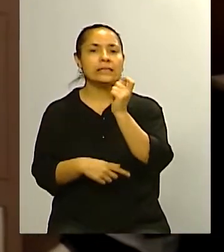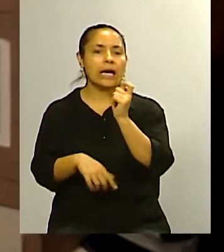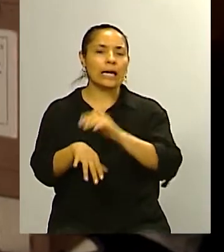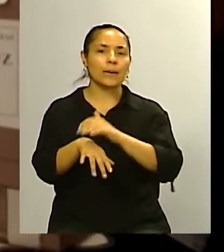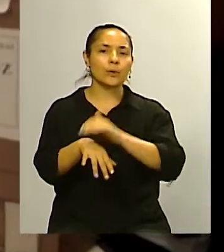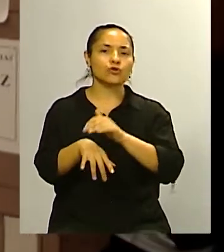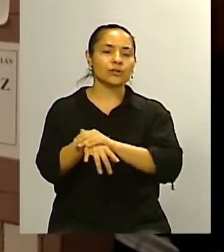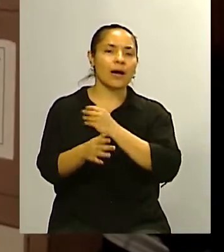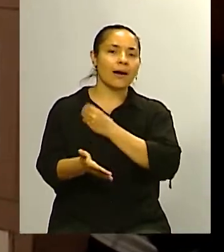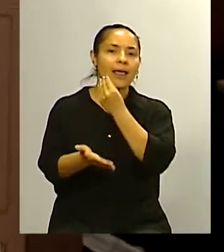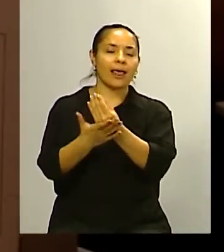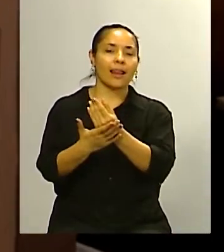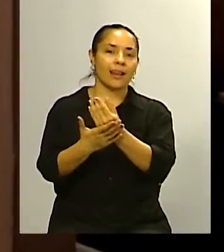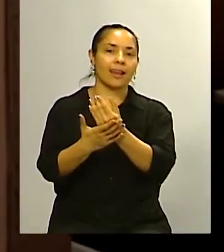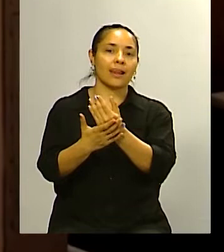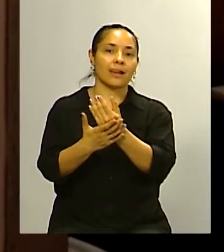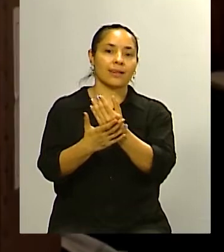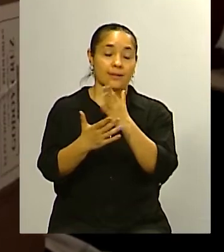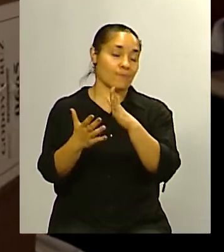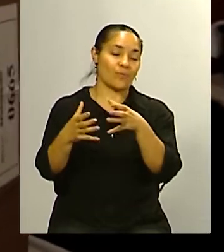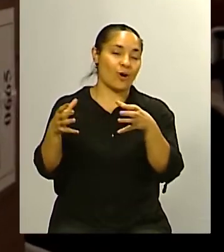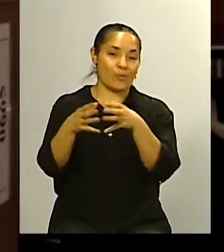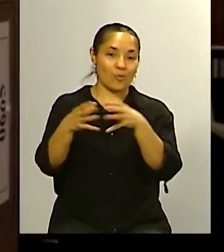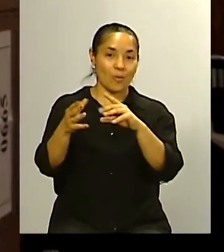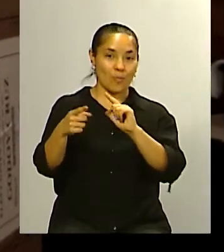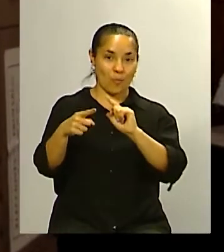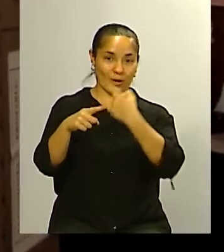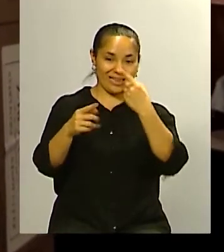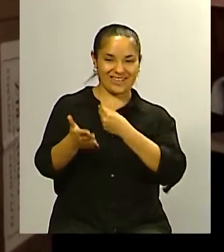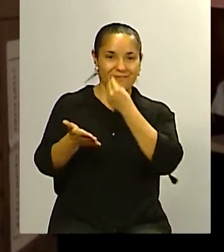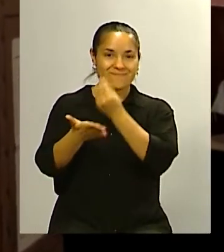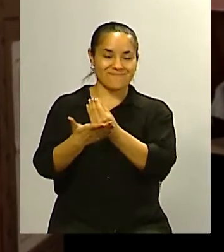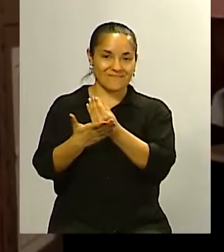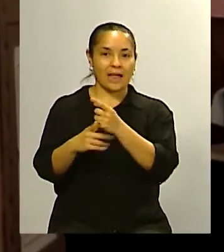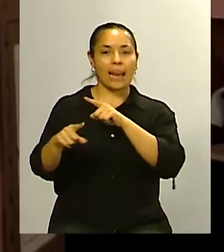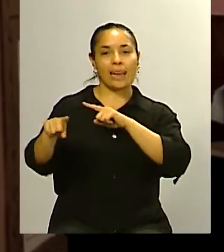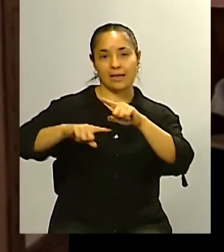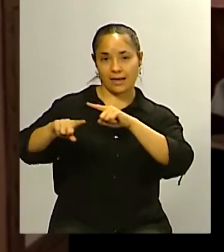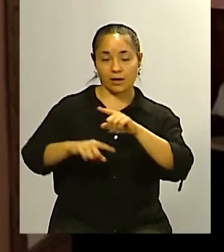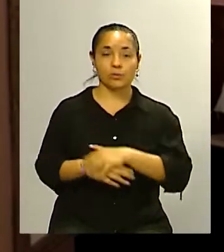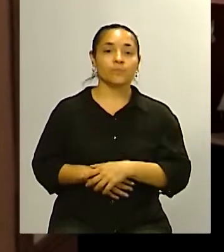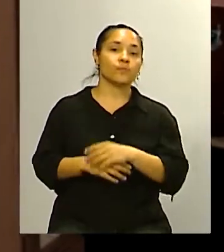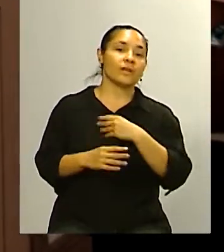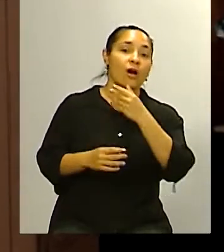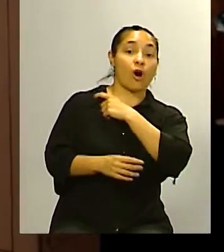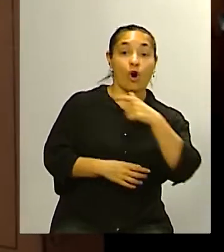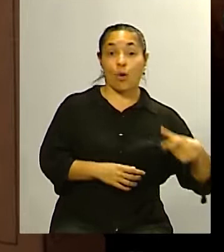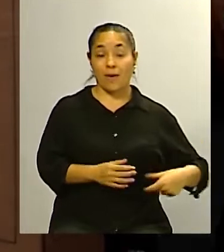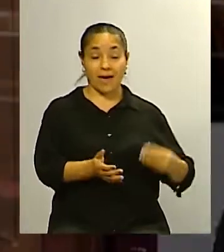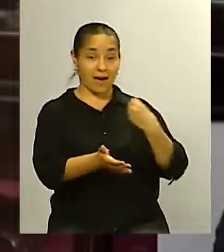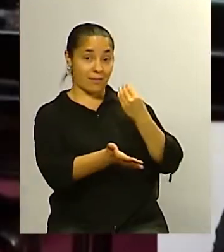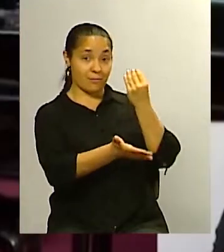liderando el frente pero en uno o en otro tanto como el que gobierna como quien